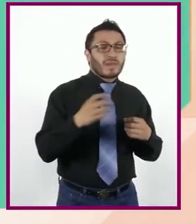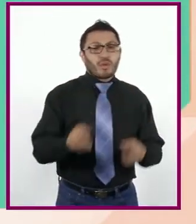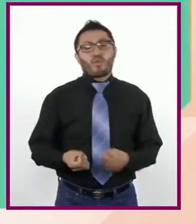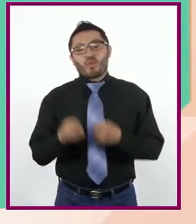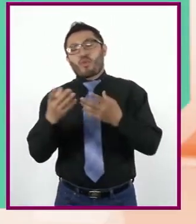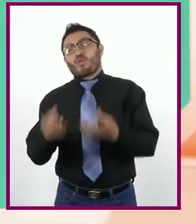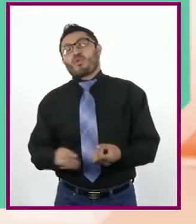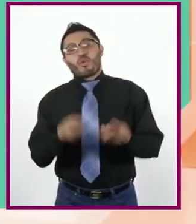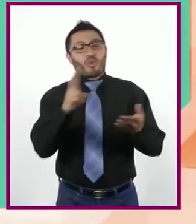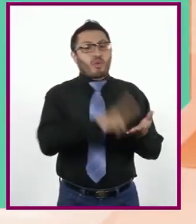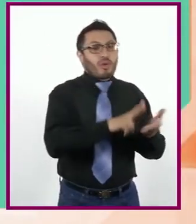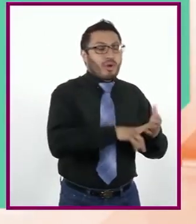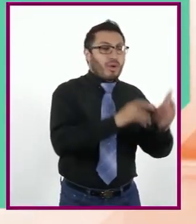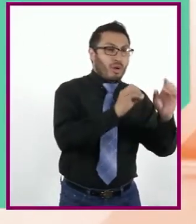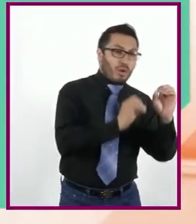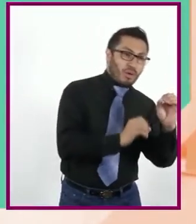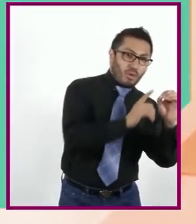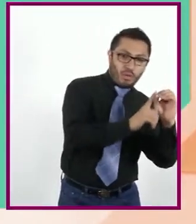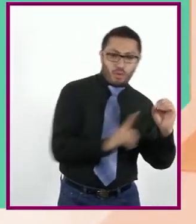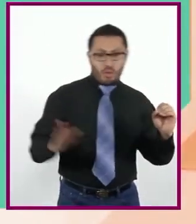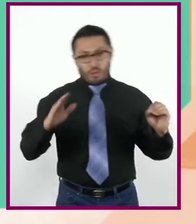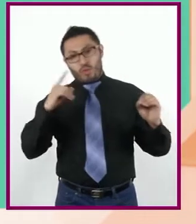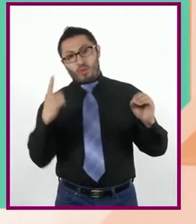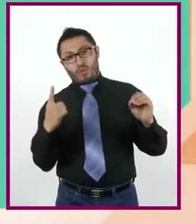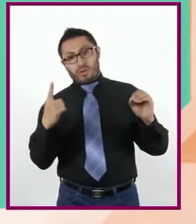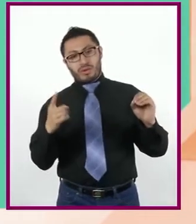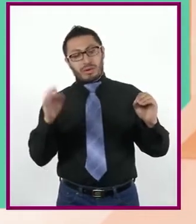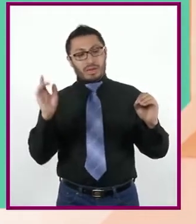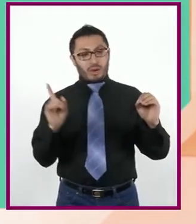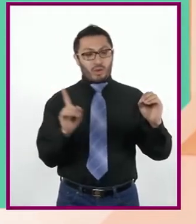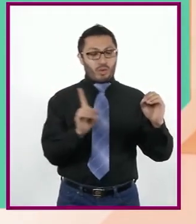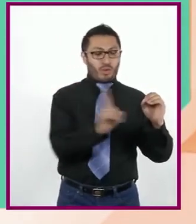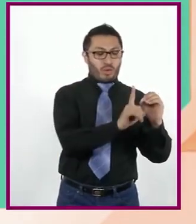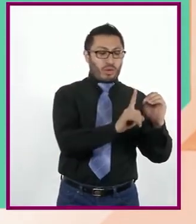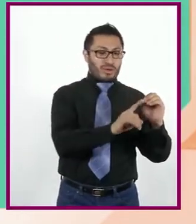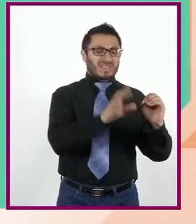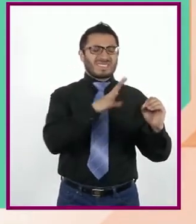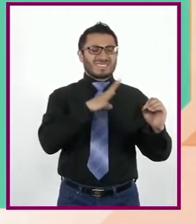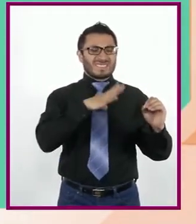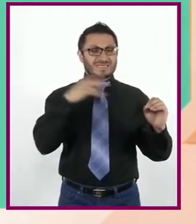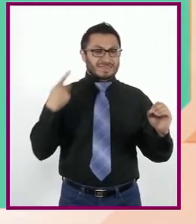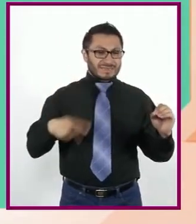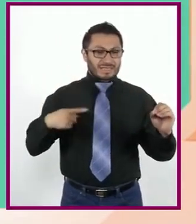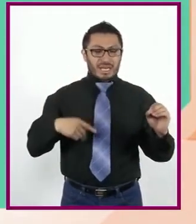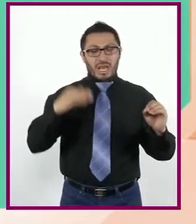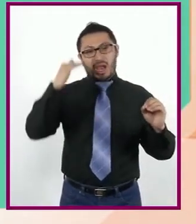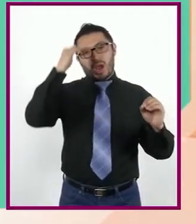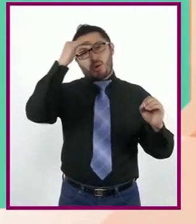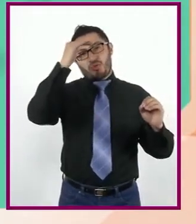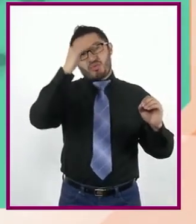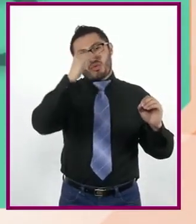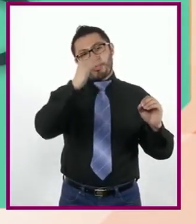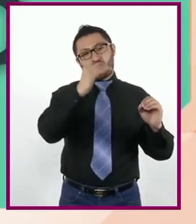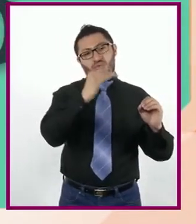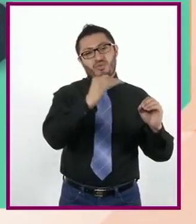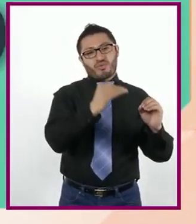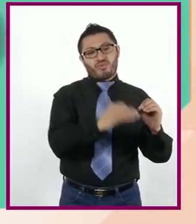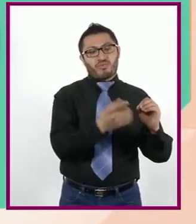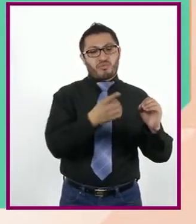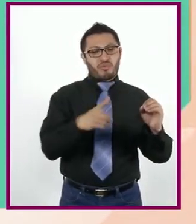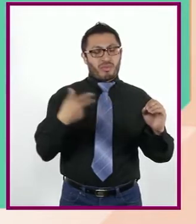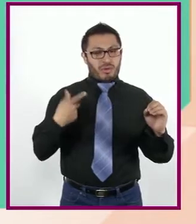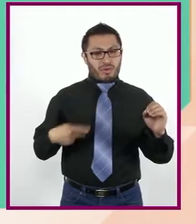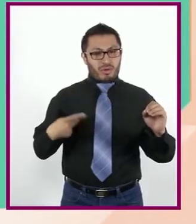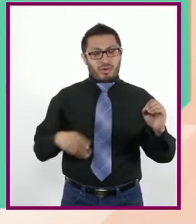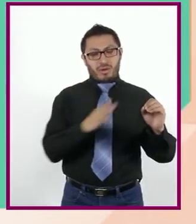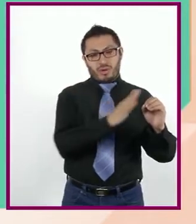cero a uno. Cuando se aproxima cero, significa que su población tiene un bajo desarrollo humano. Si se acerca